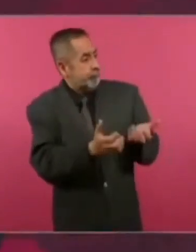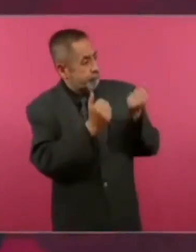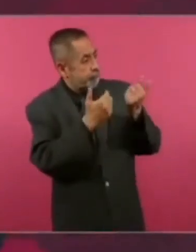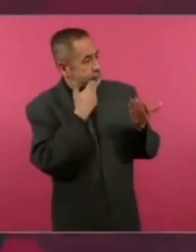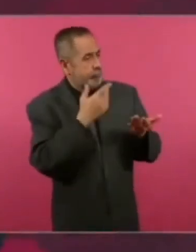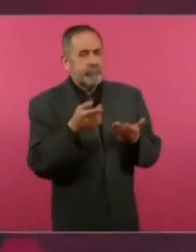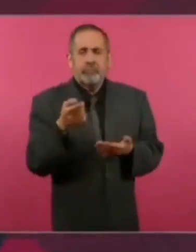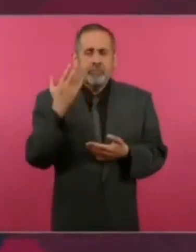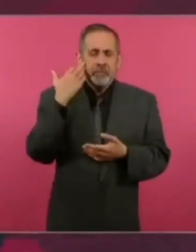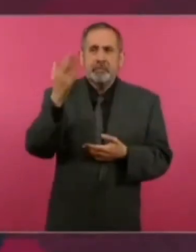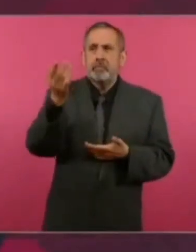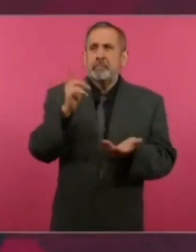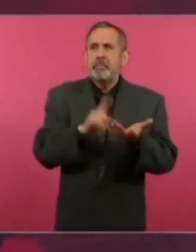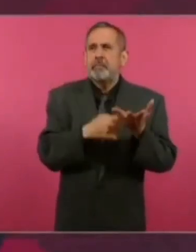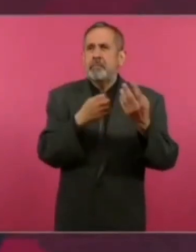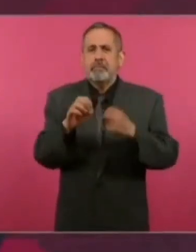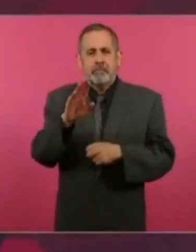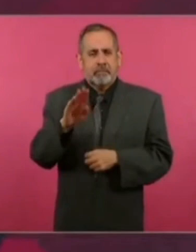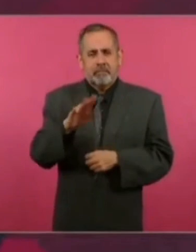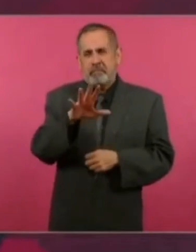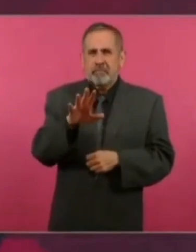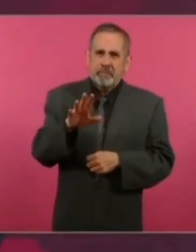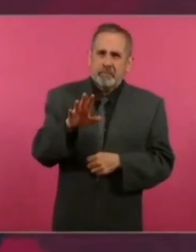-96.